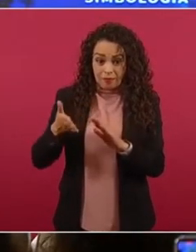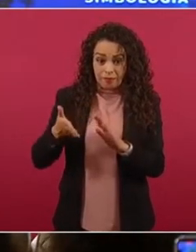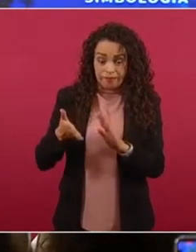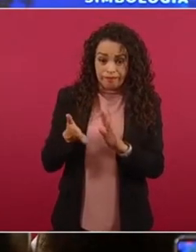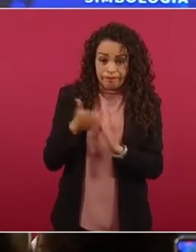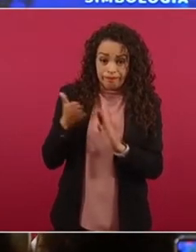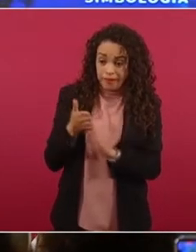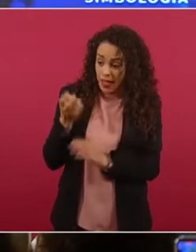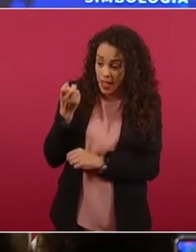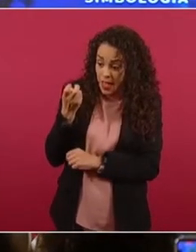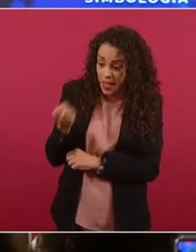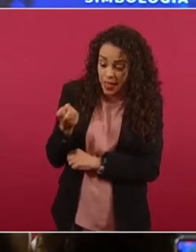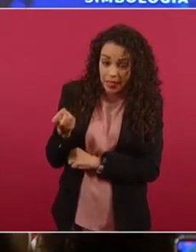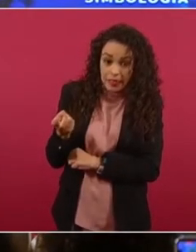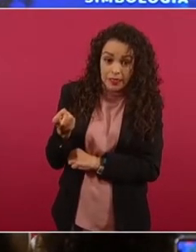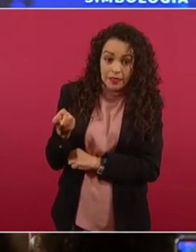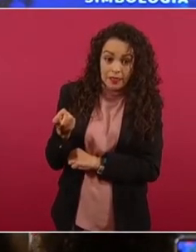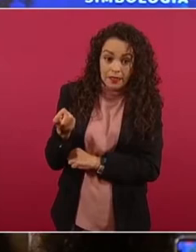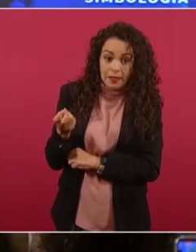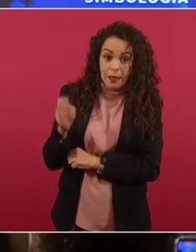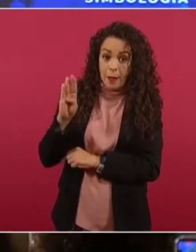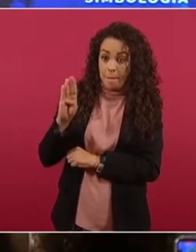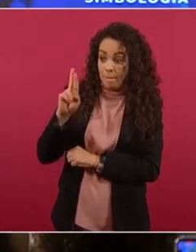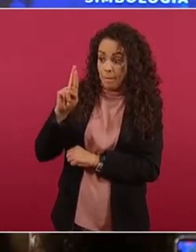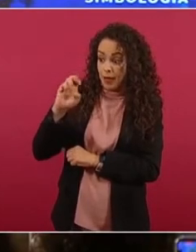de aquí, brecha,